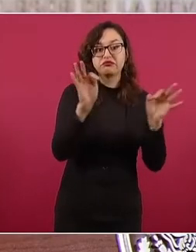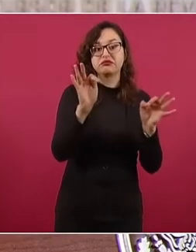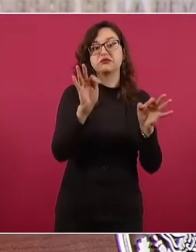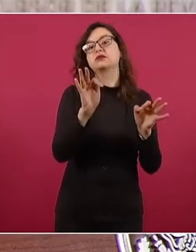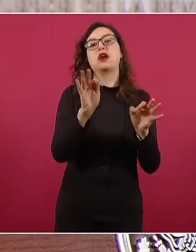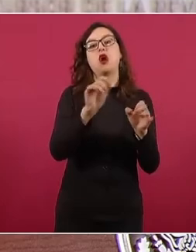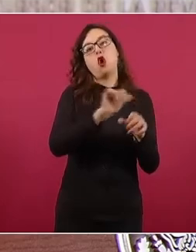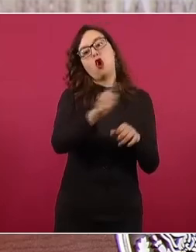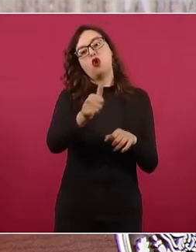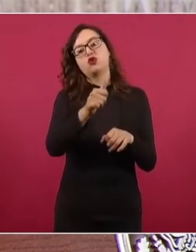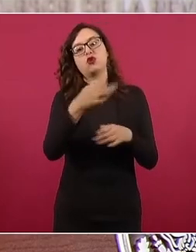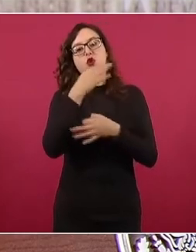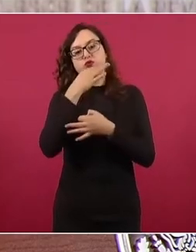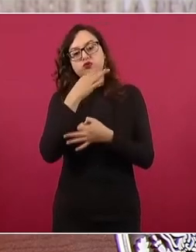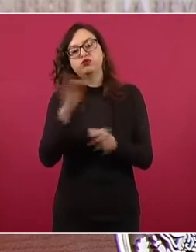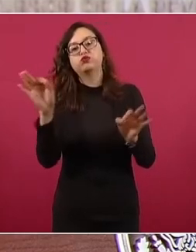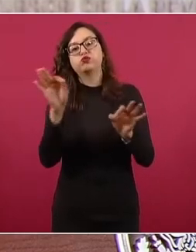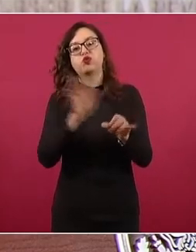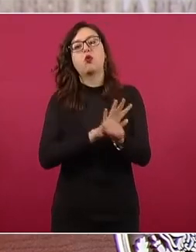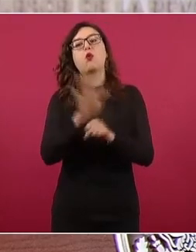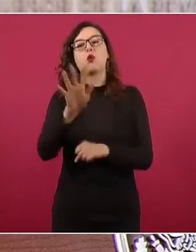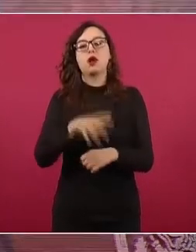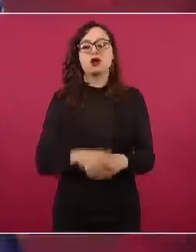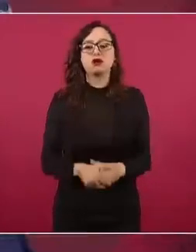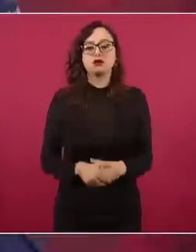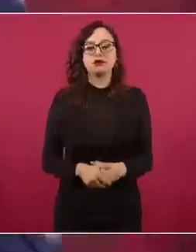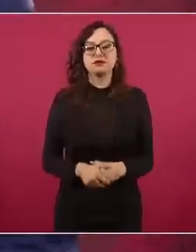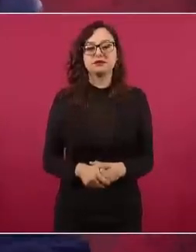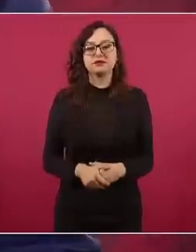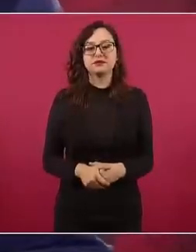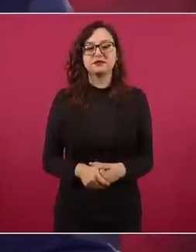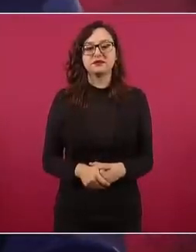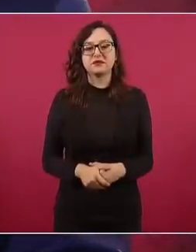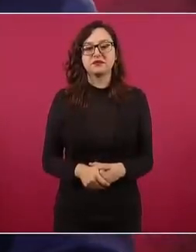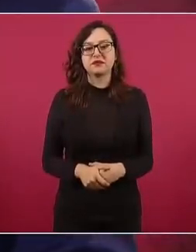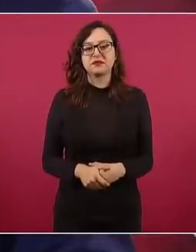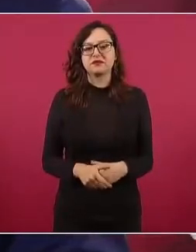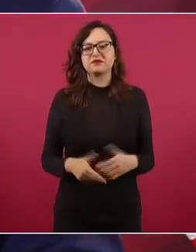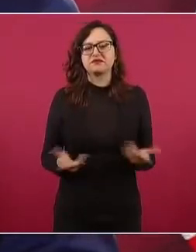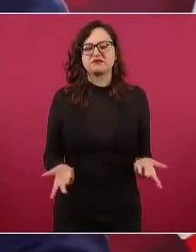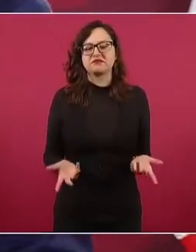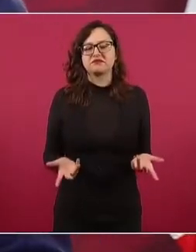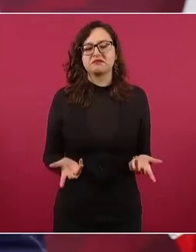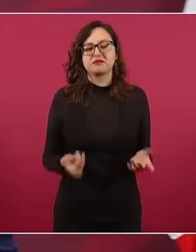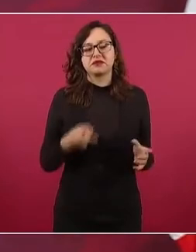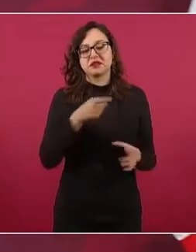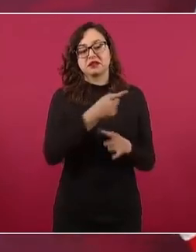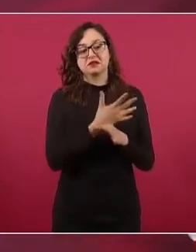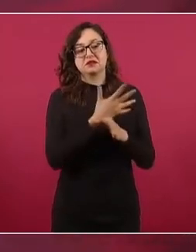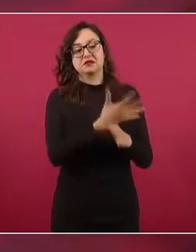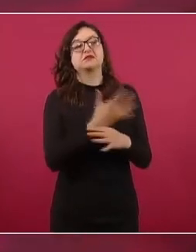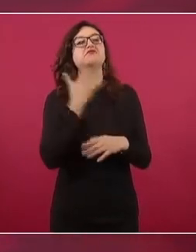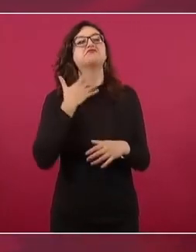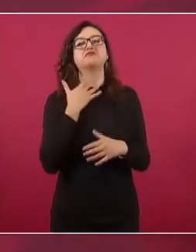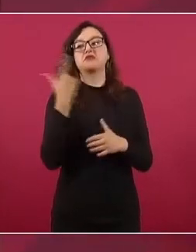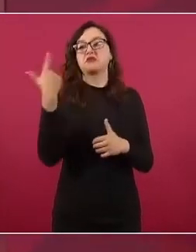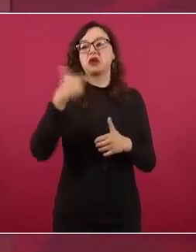frase célebre, esa de que no afecta que aumente la gasolina porque la gente no tiene